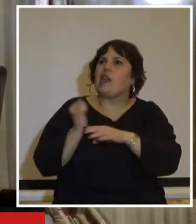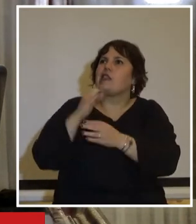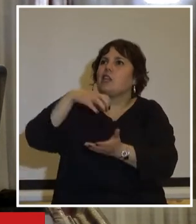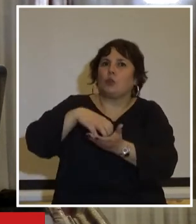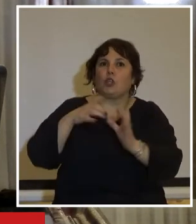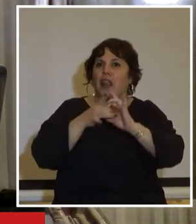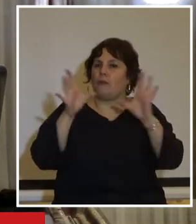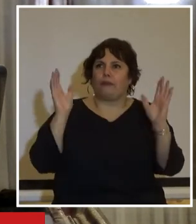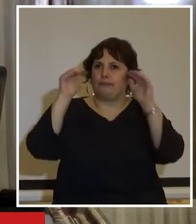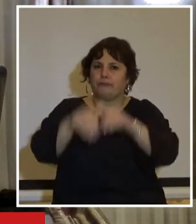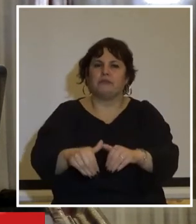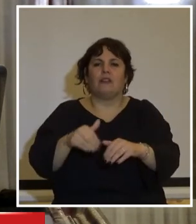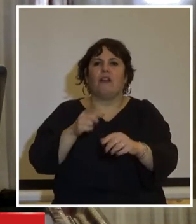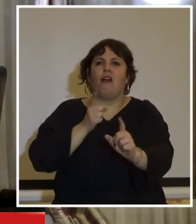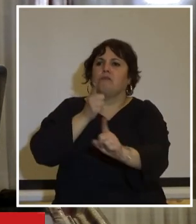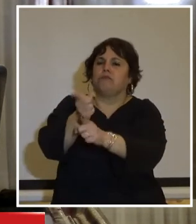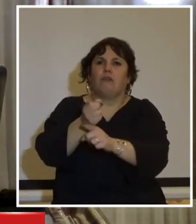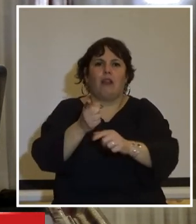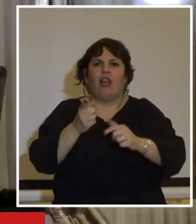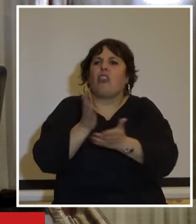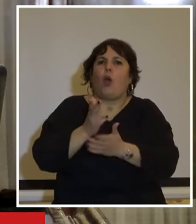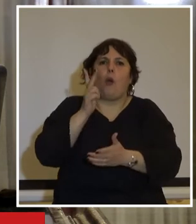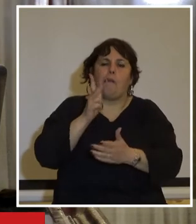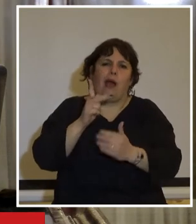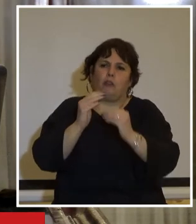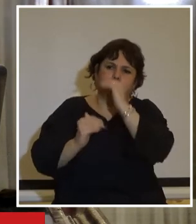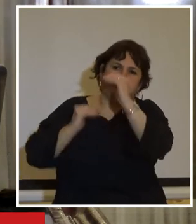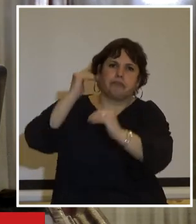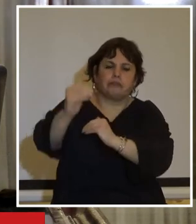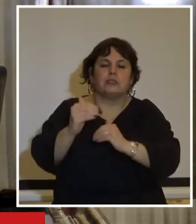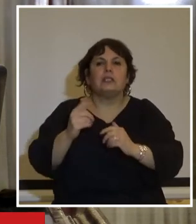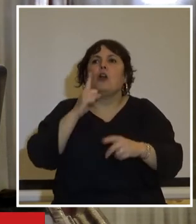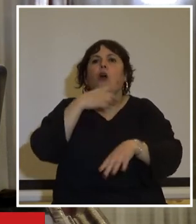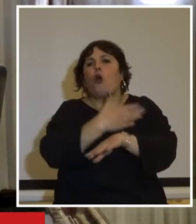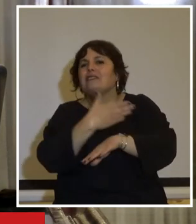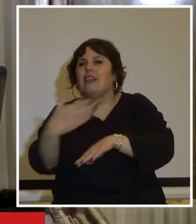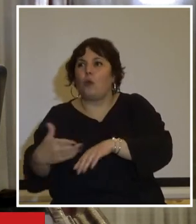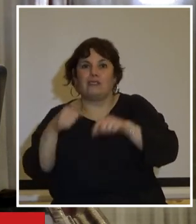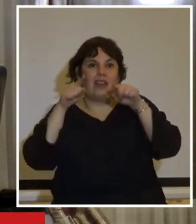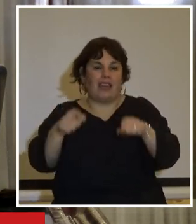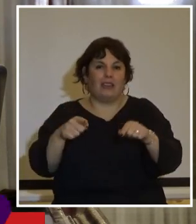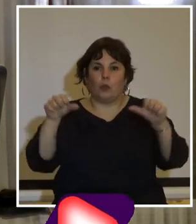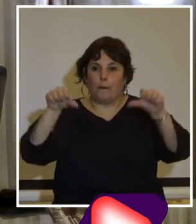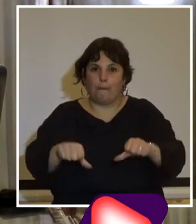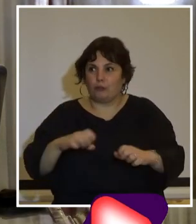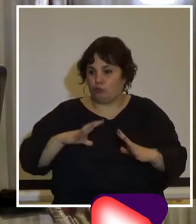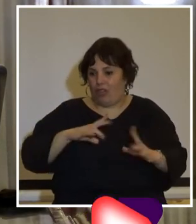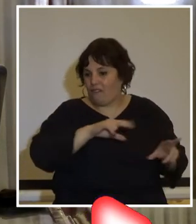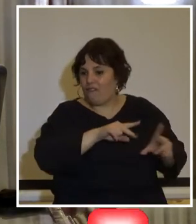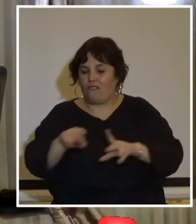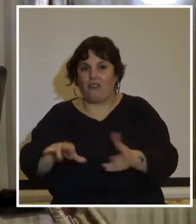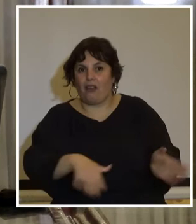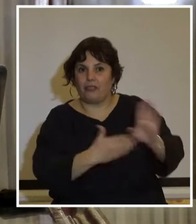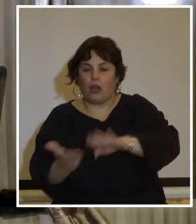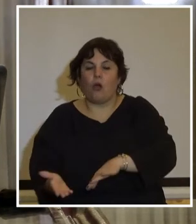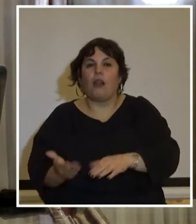democráticas y el avasallamiento generalizado de los derechos humanos las consecuencias de esta destrucción aún se padecen en muchos sentidos